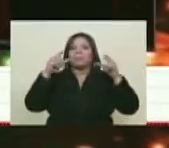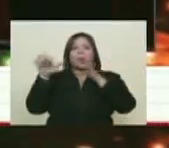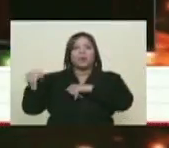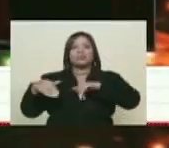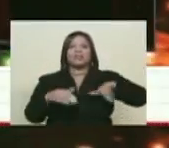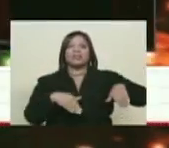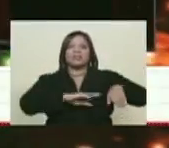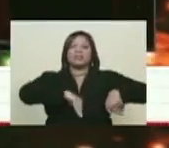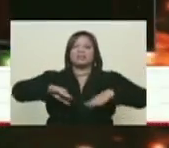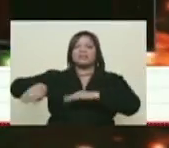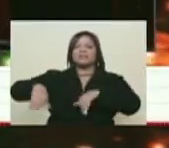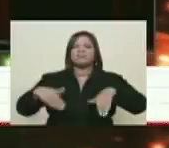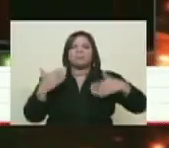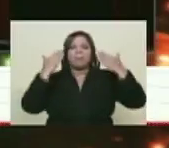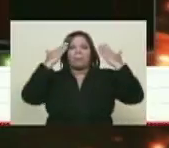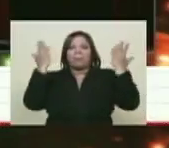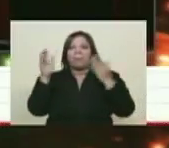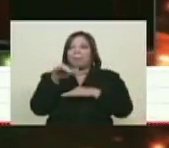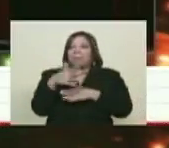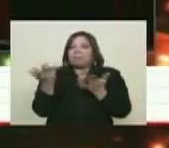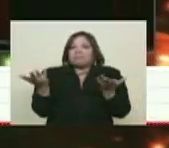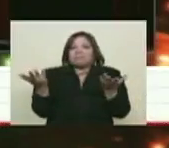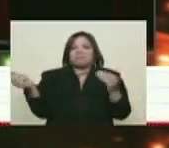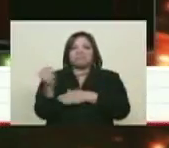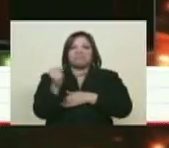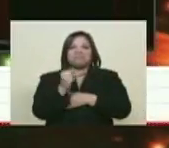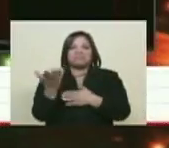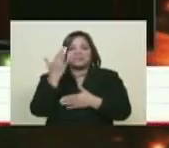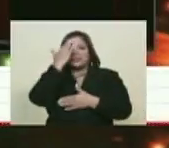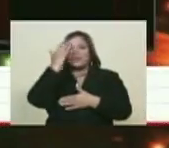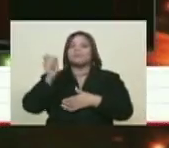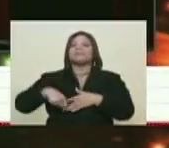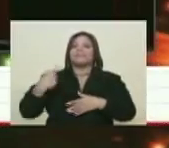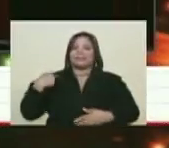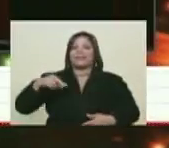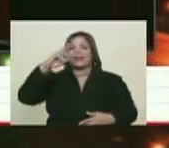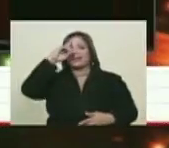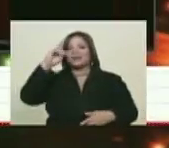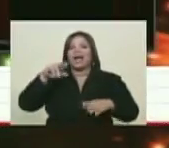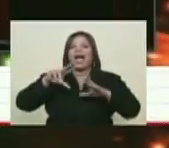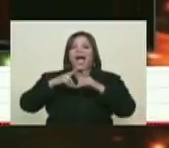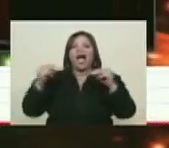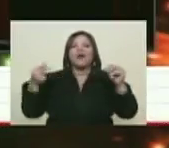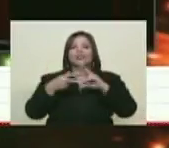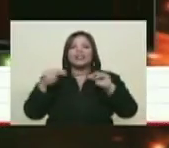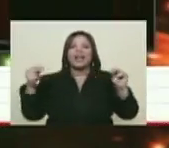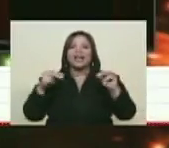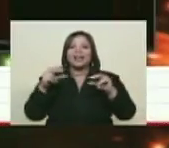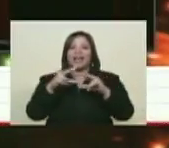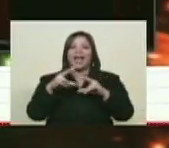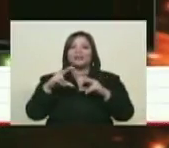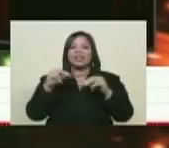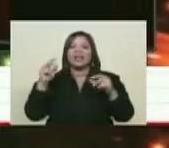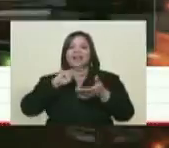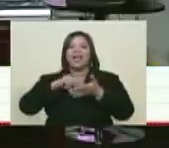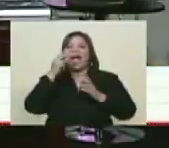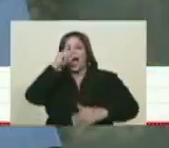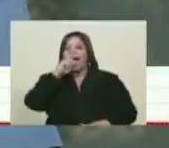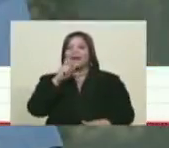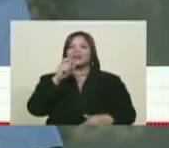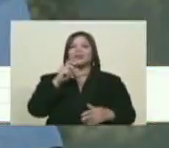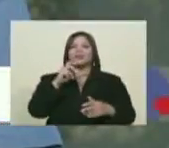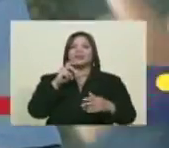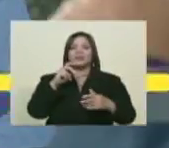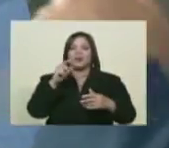salvo los canguros. Así es. Se trata de un episodio en Australia, en el año 51, el primer ministro